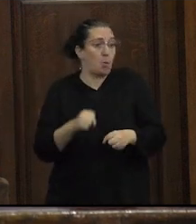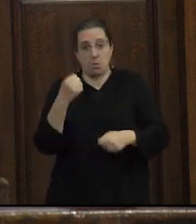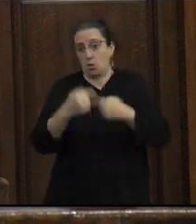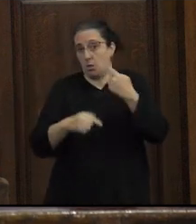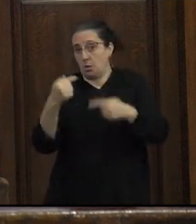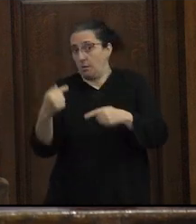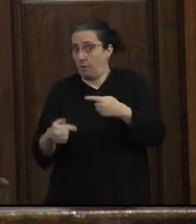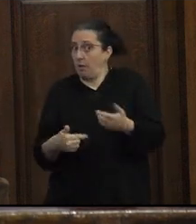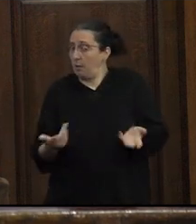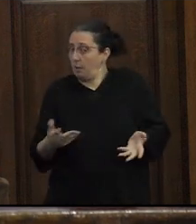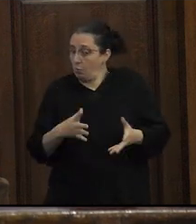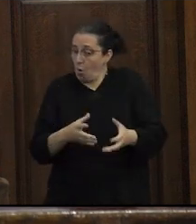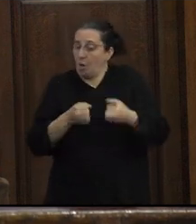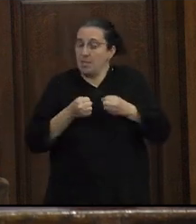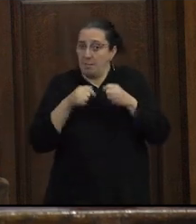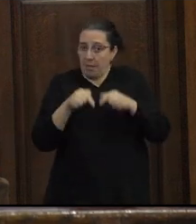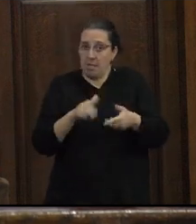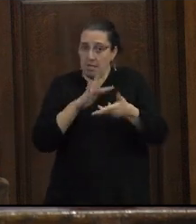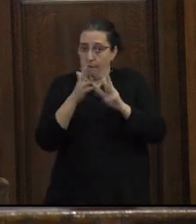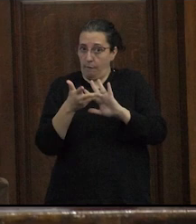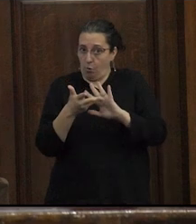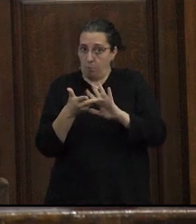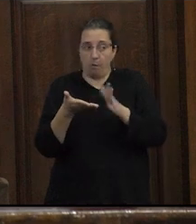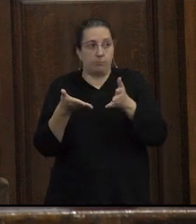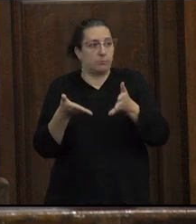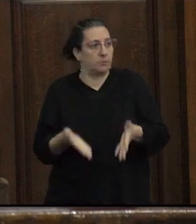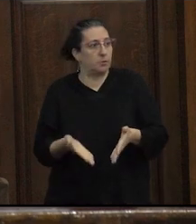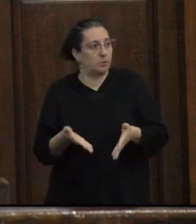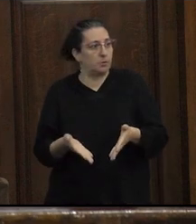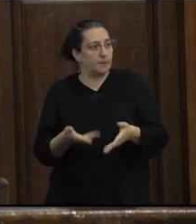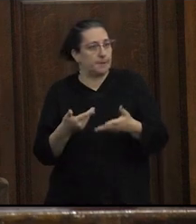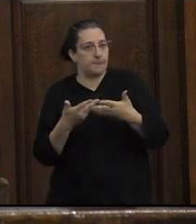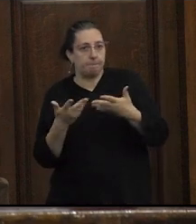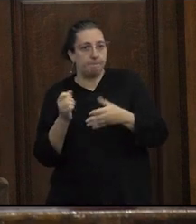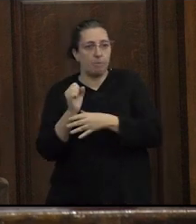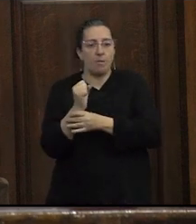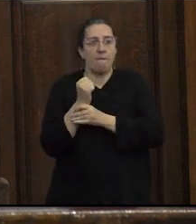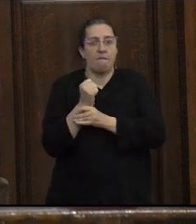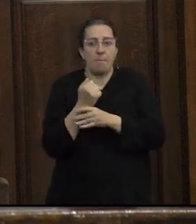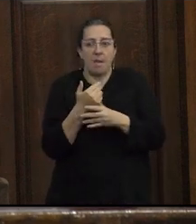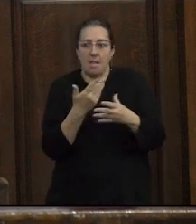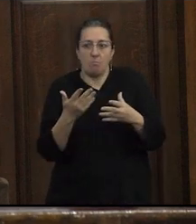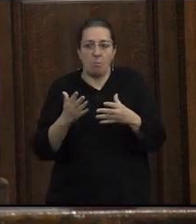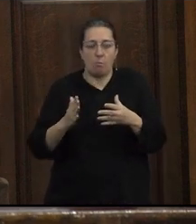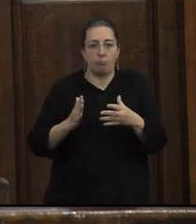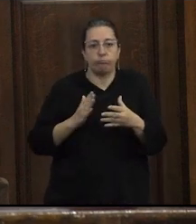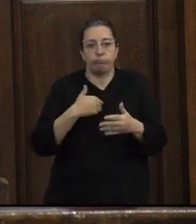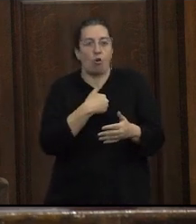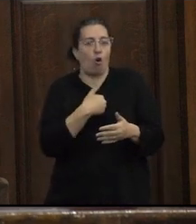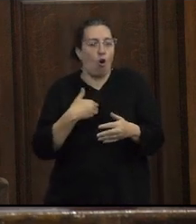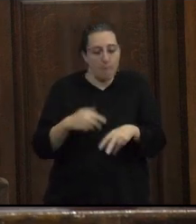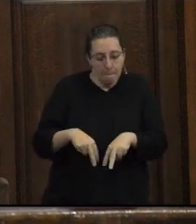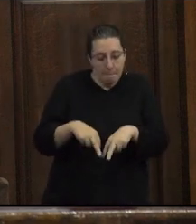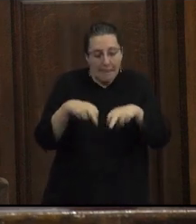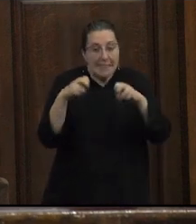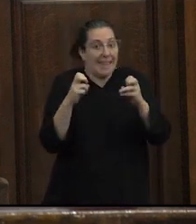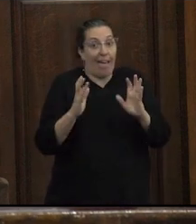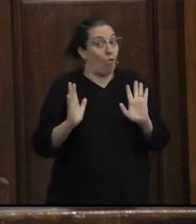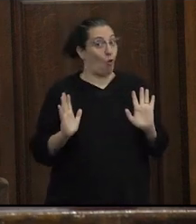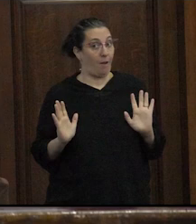cuando se asume de ese modo entonces hoy me toca hacer crítica con el feminismo casi desde mi rol de investigadora